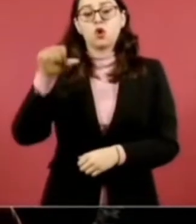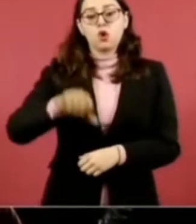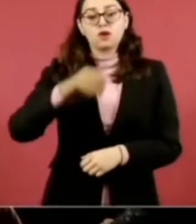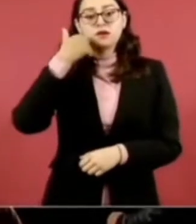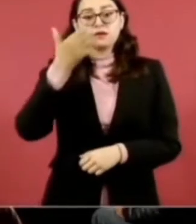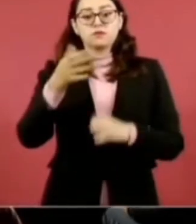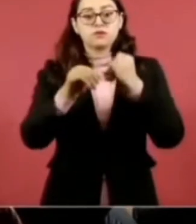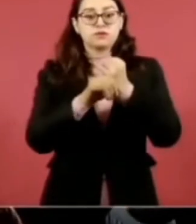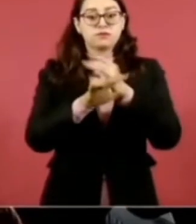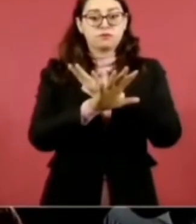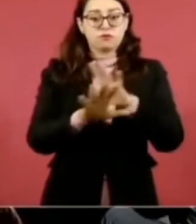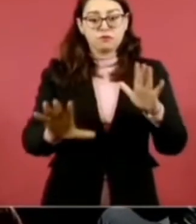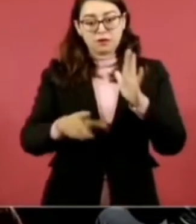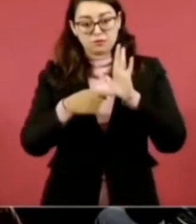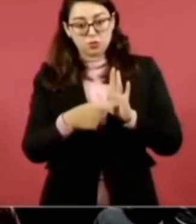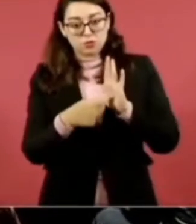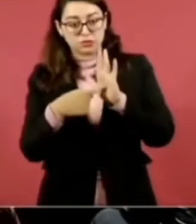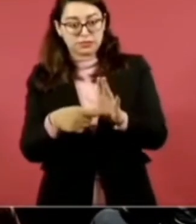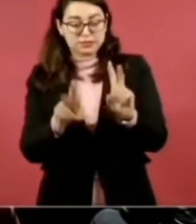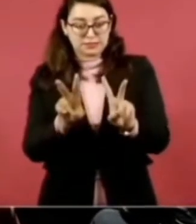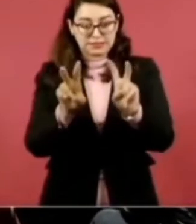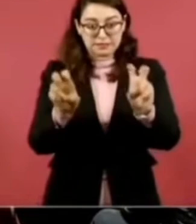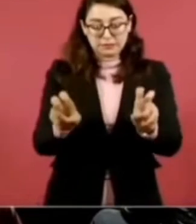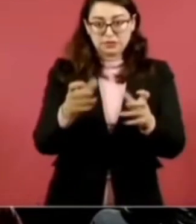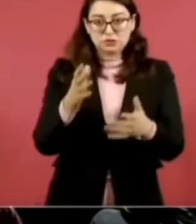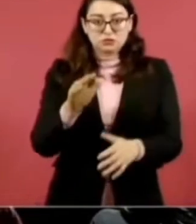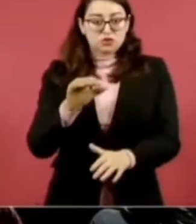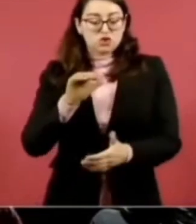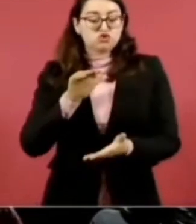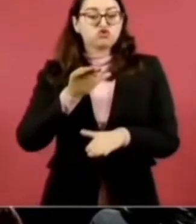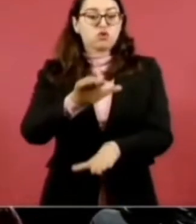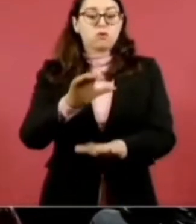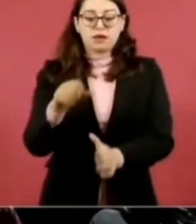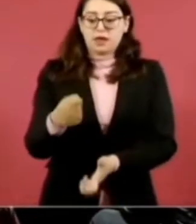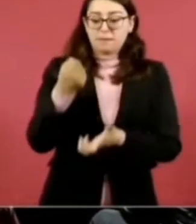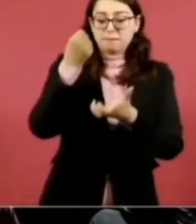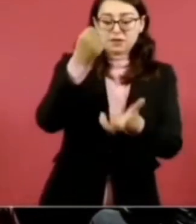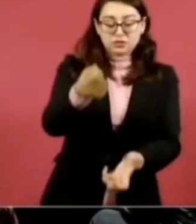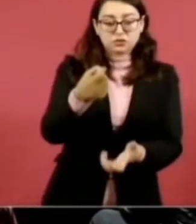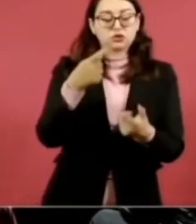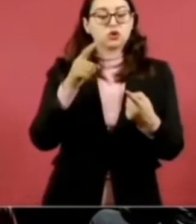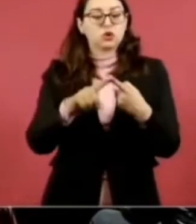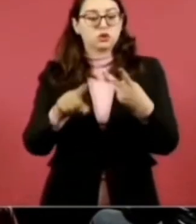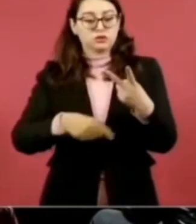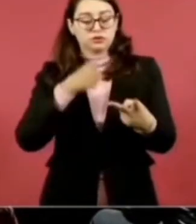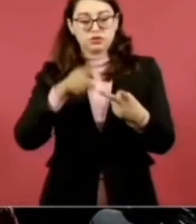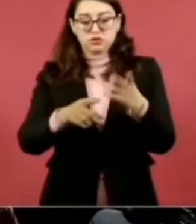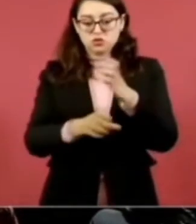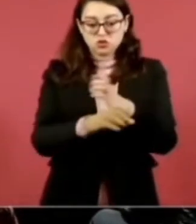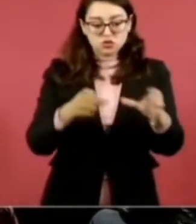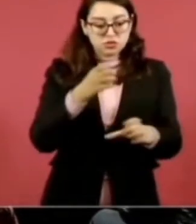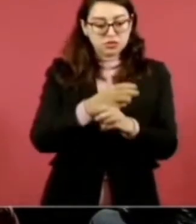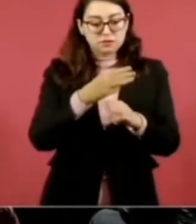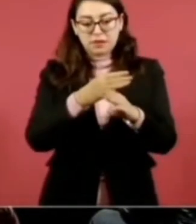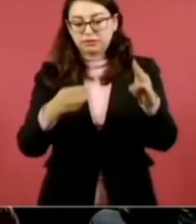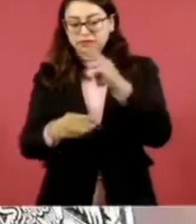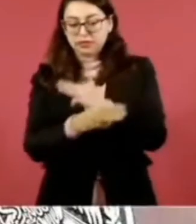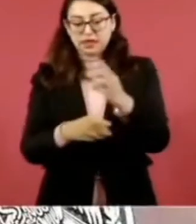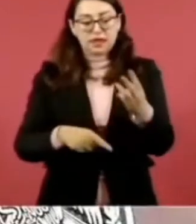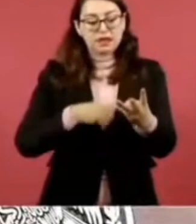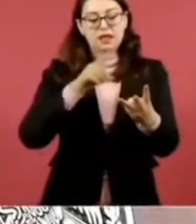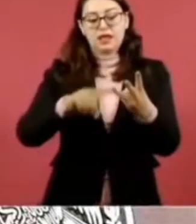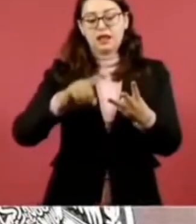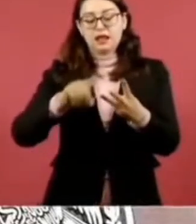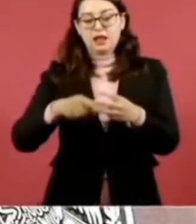sobre cómo vamos tanto en inversión en equipo médico, también en acciones de rehabilitación de